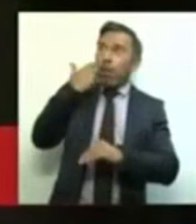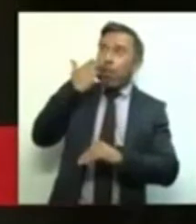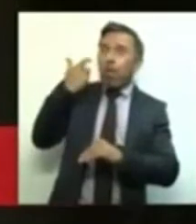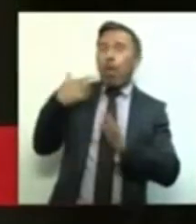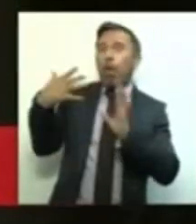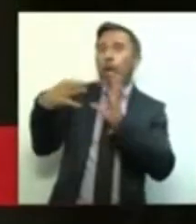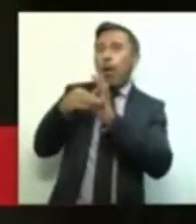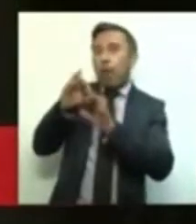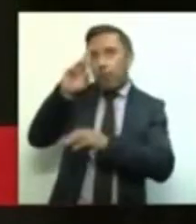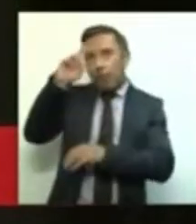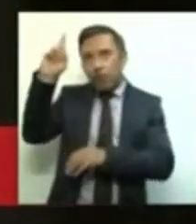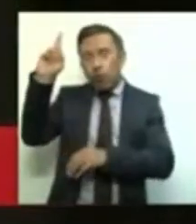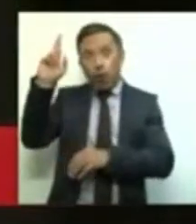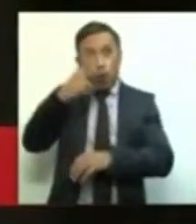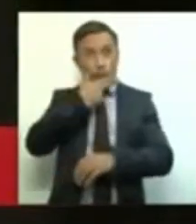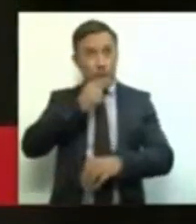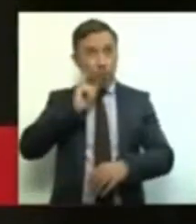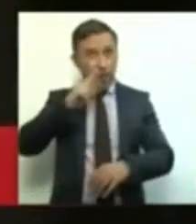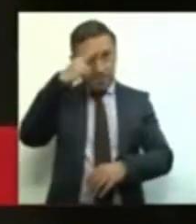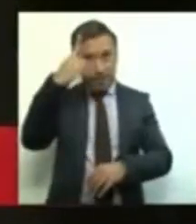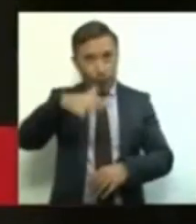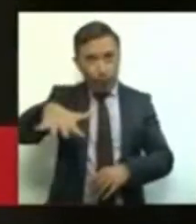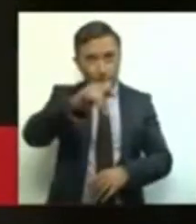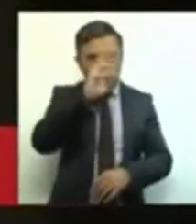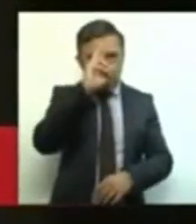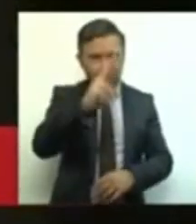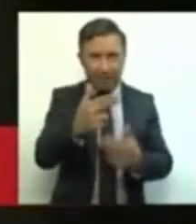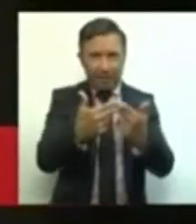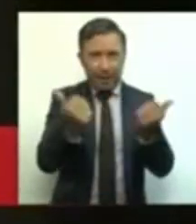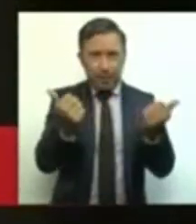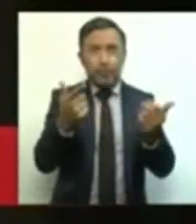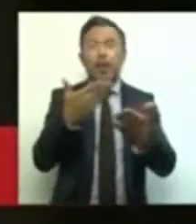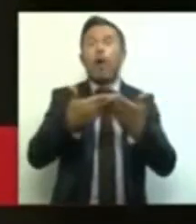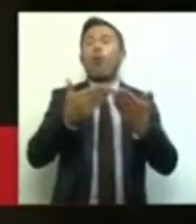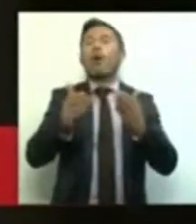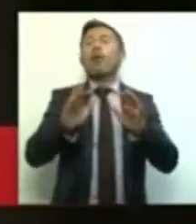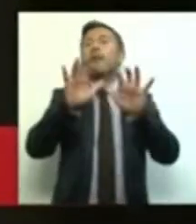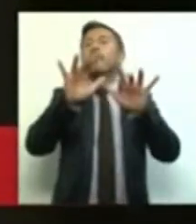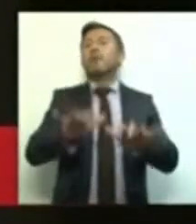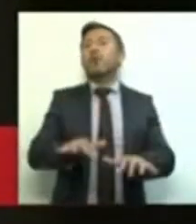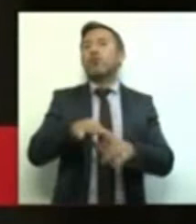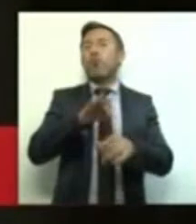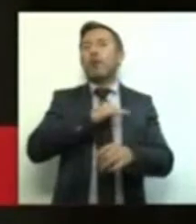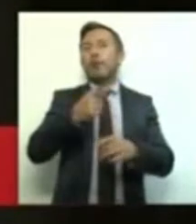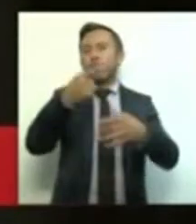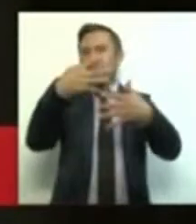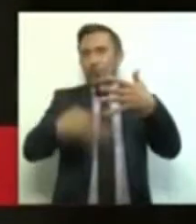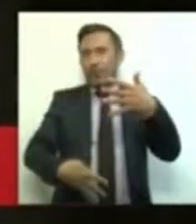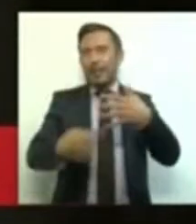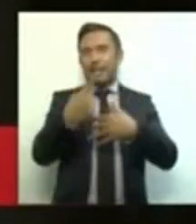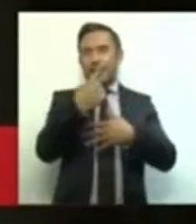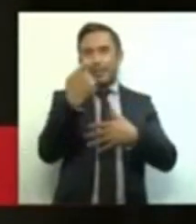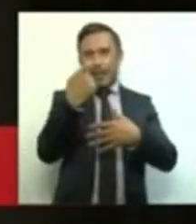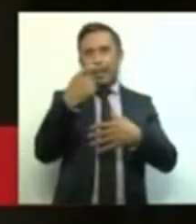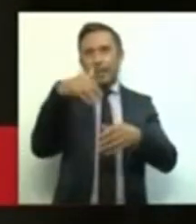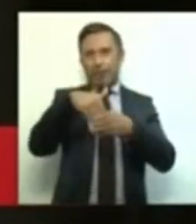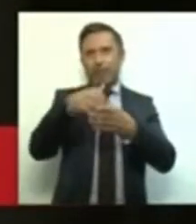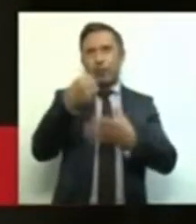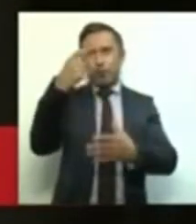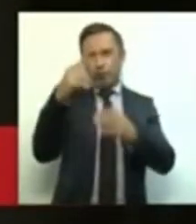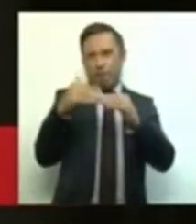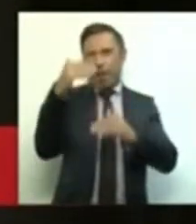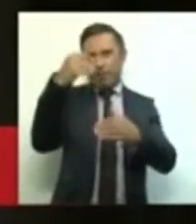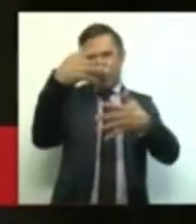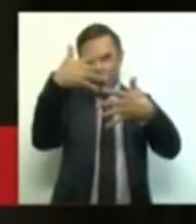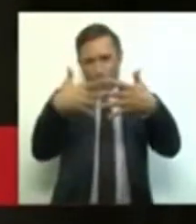mexicanos. La discusión del dictamen que extingue los más de 100 fideicomisos ocurrirá sin